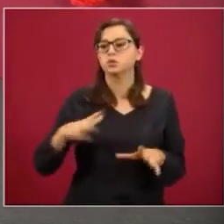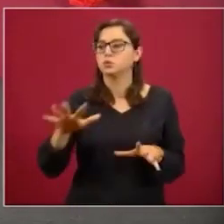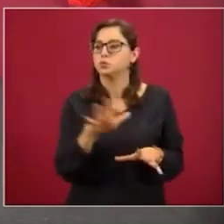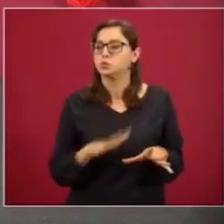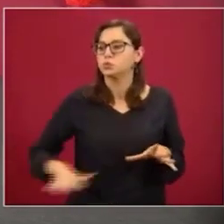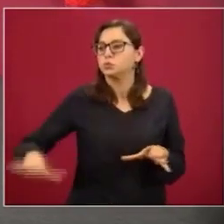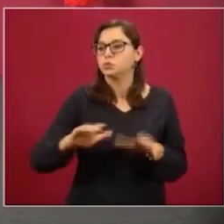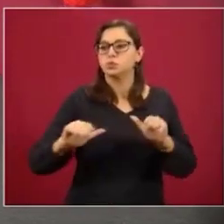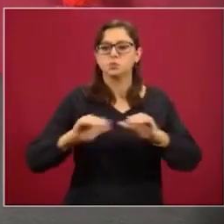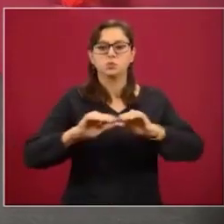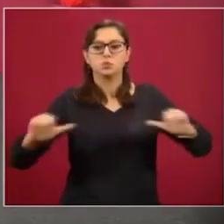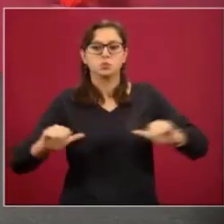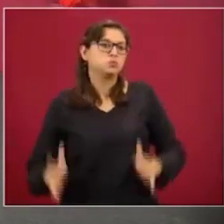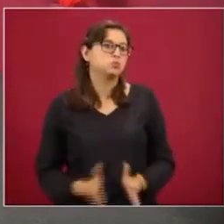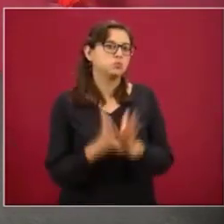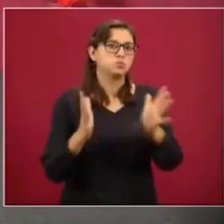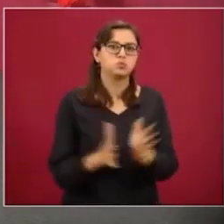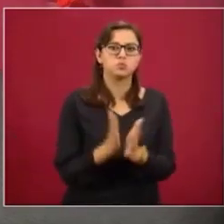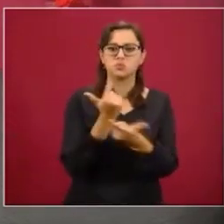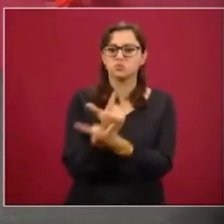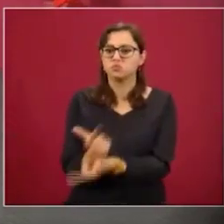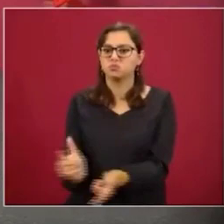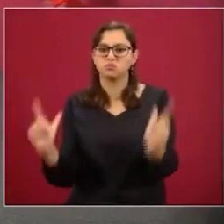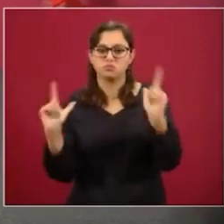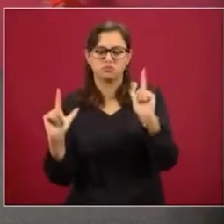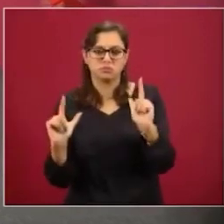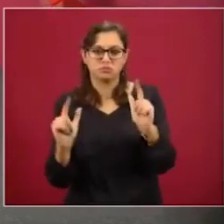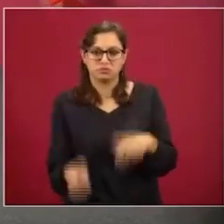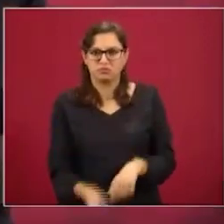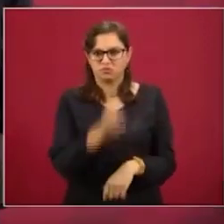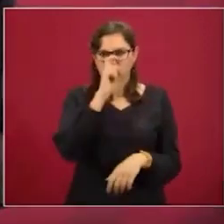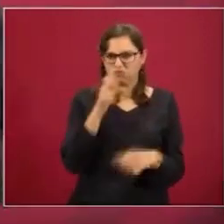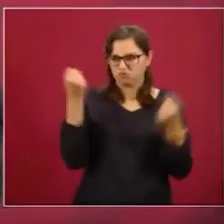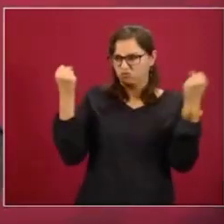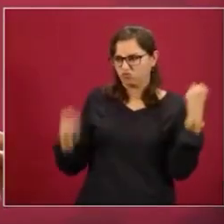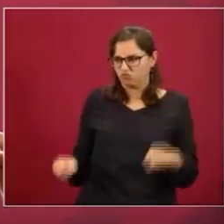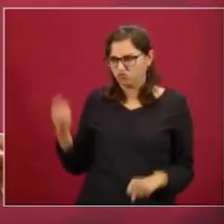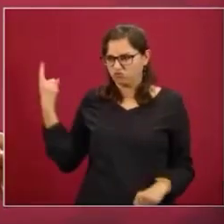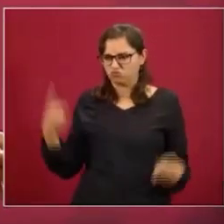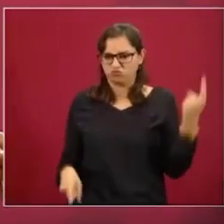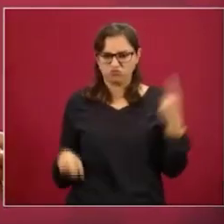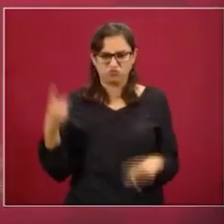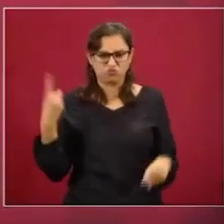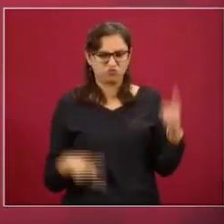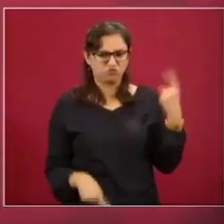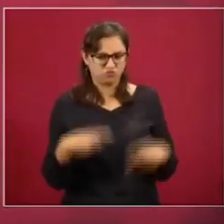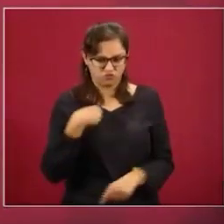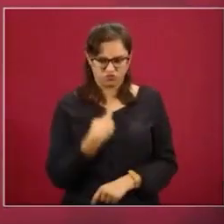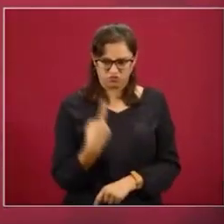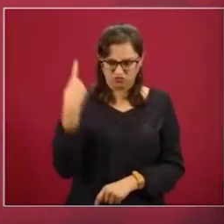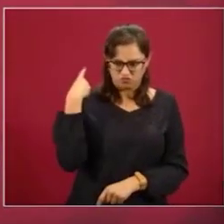una dictadura y no puede haber pensamiento único.